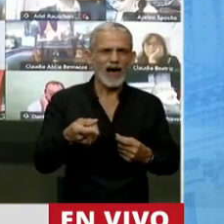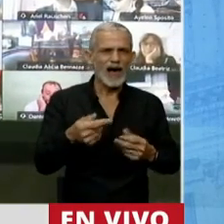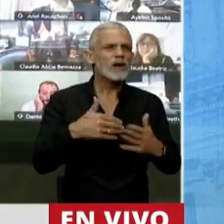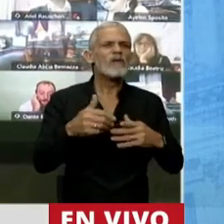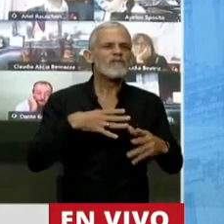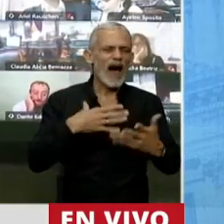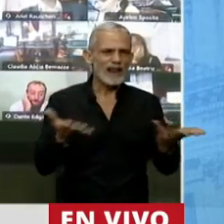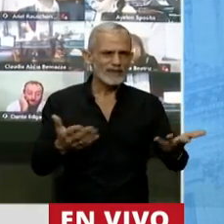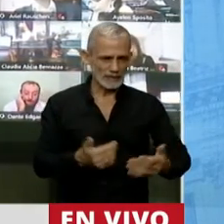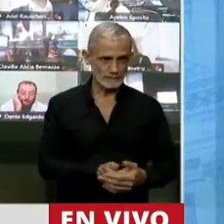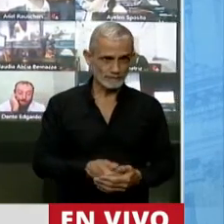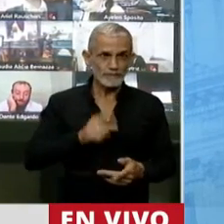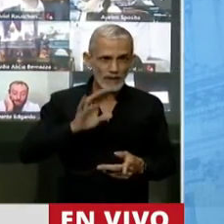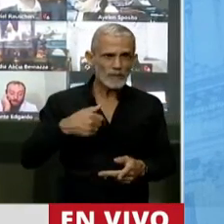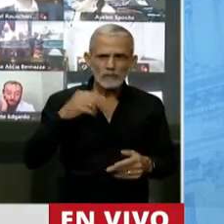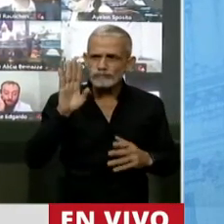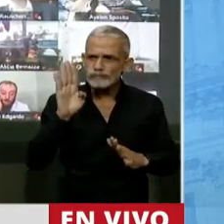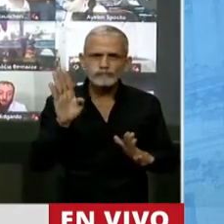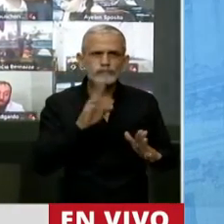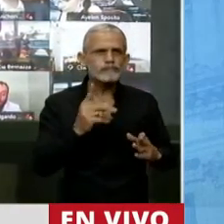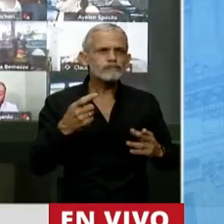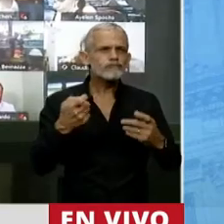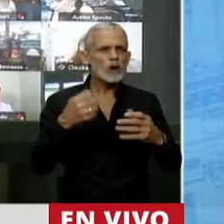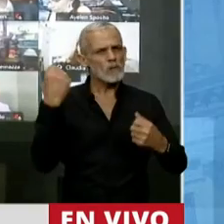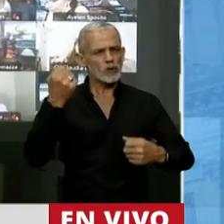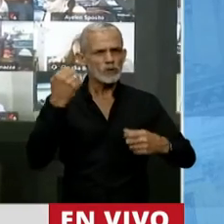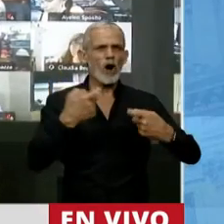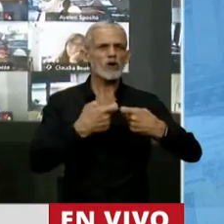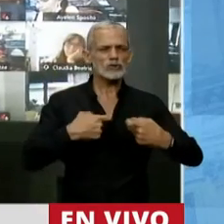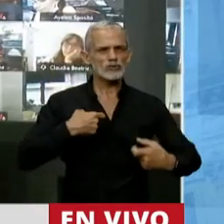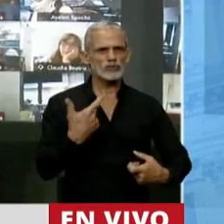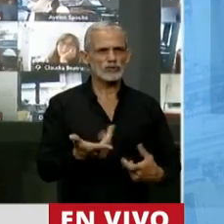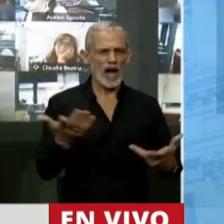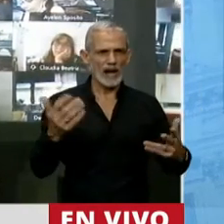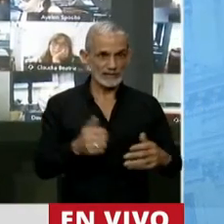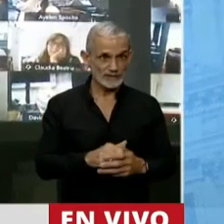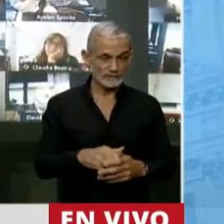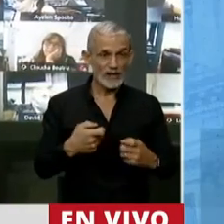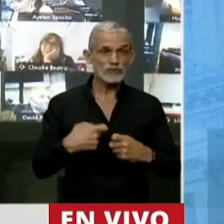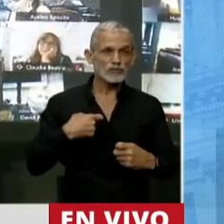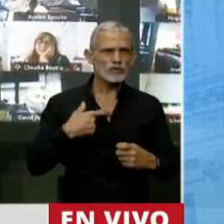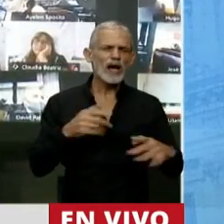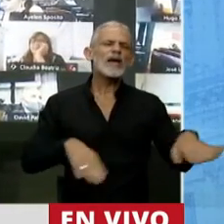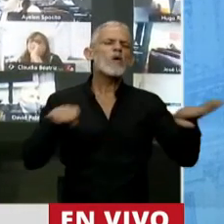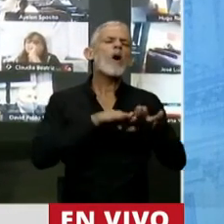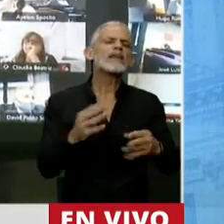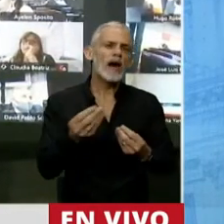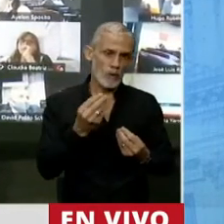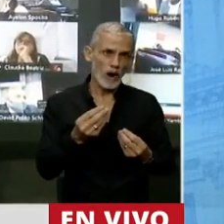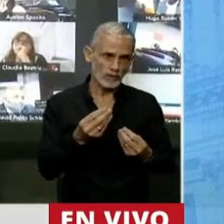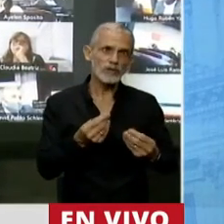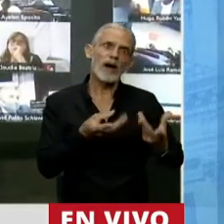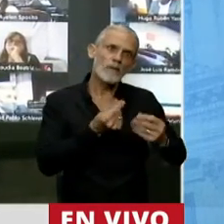Y también escuchaba hablar sobre la importancia de las organizaciones sociales. Si tanto les importa la igualdad, empiecen a